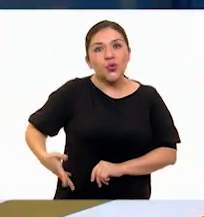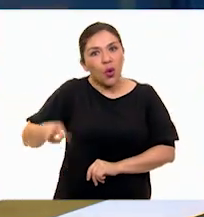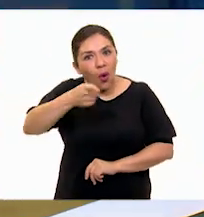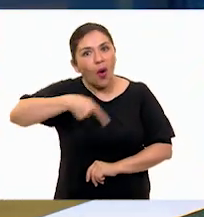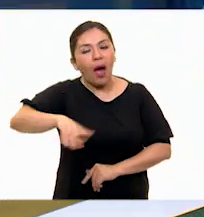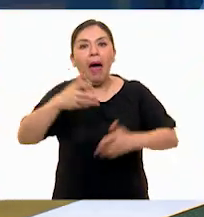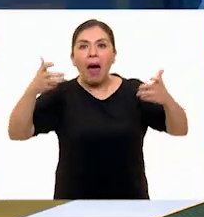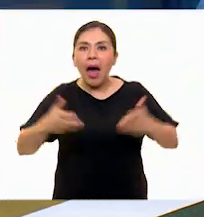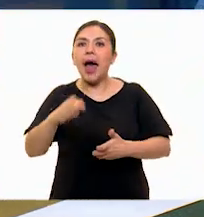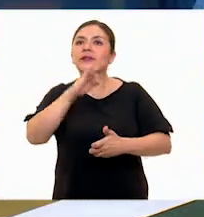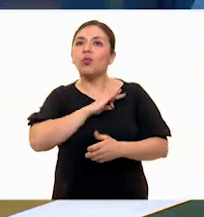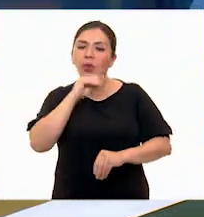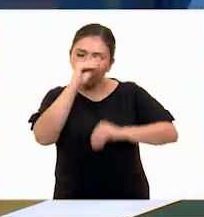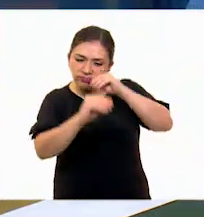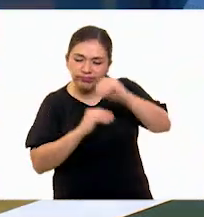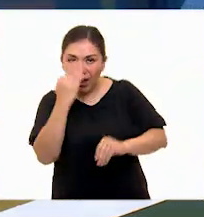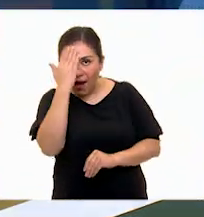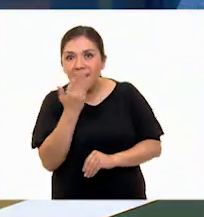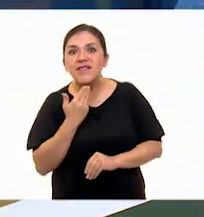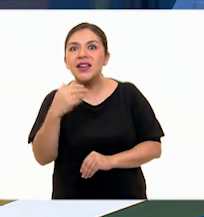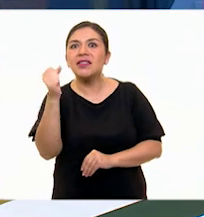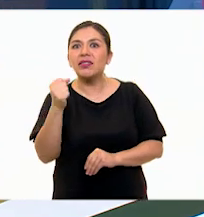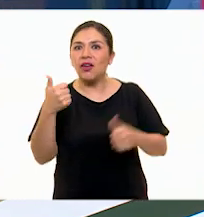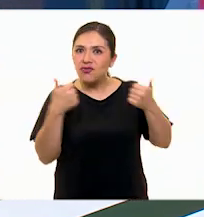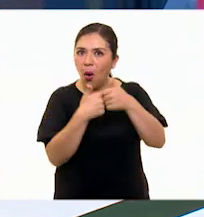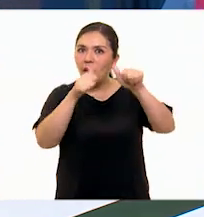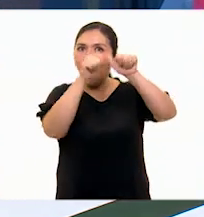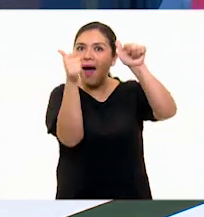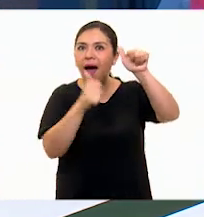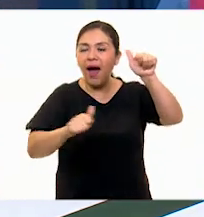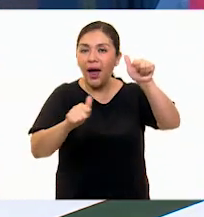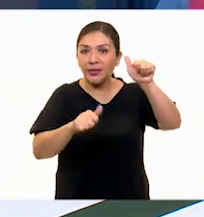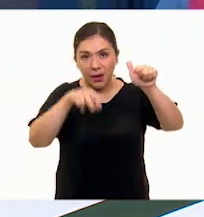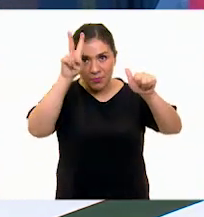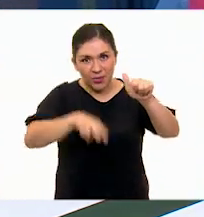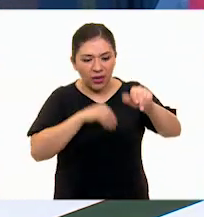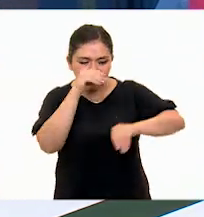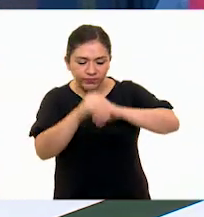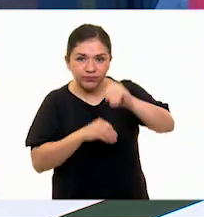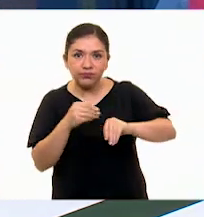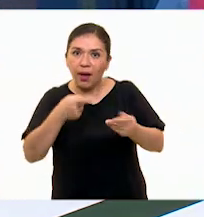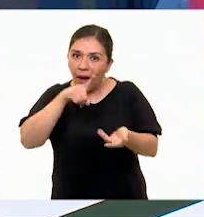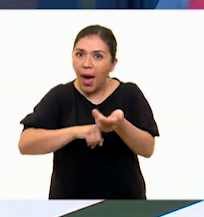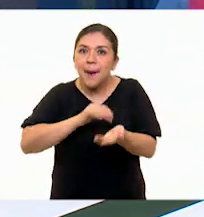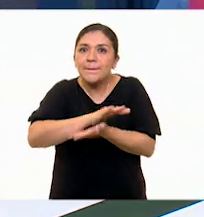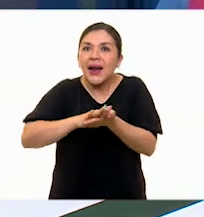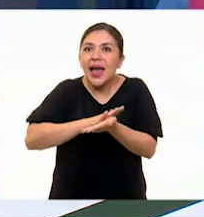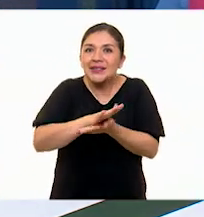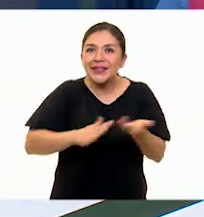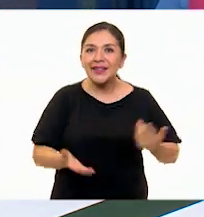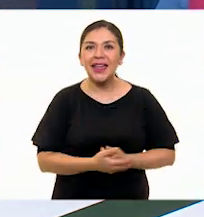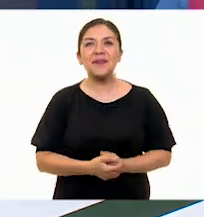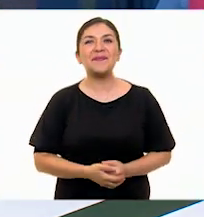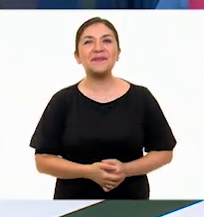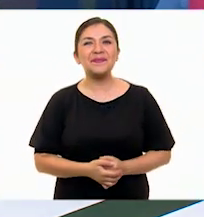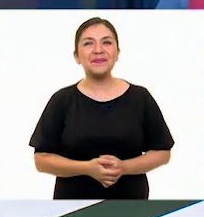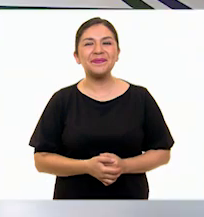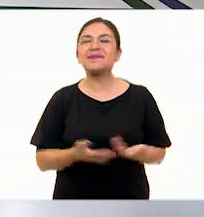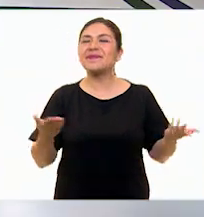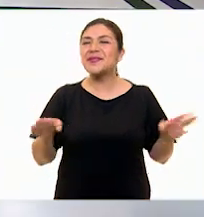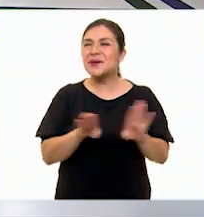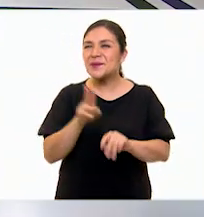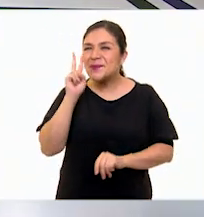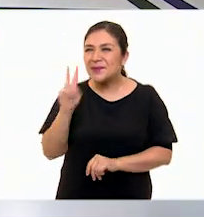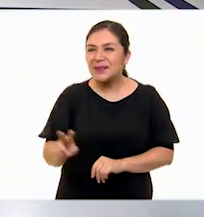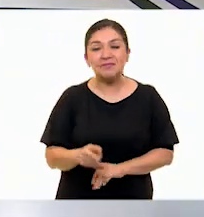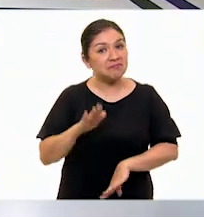por haber realizado estas piezas artísticas que son esculturas en plastilina. ¿Qué te parece?